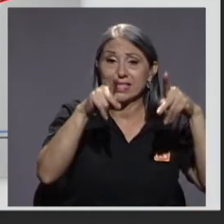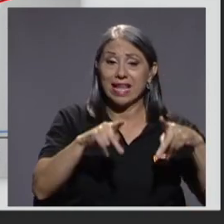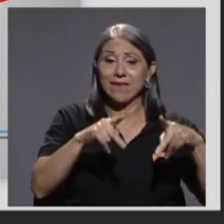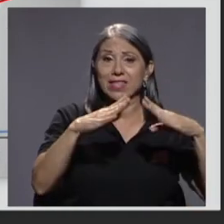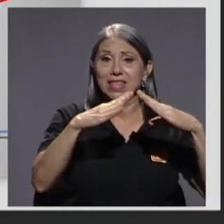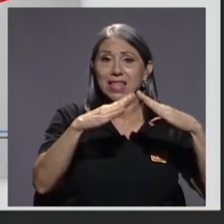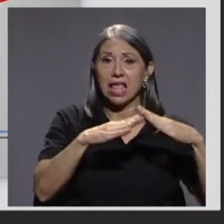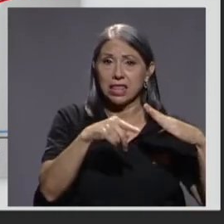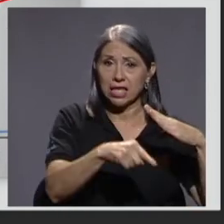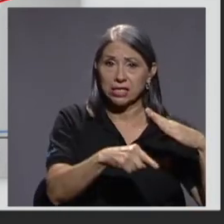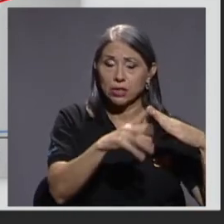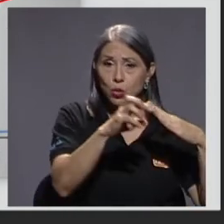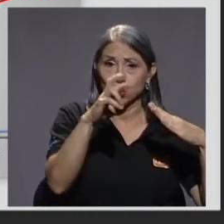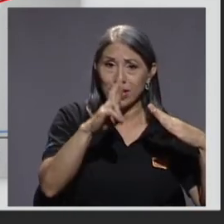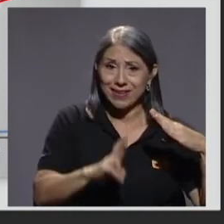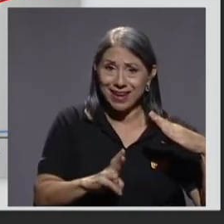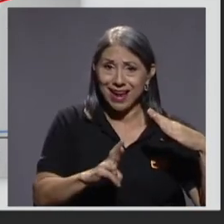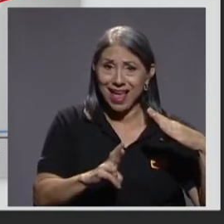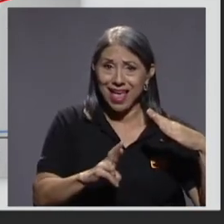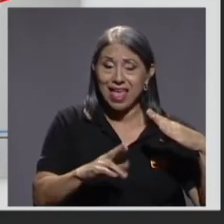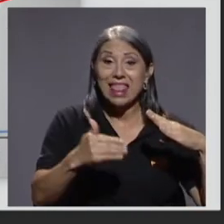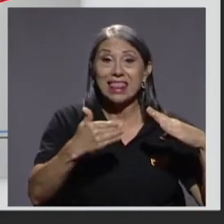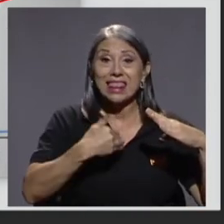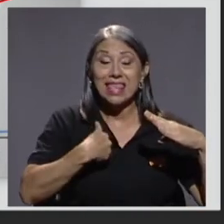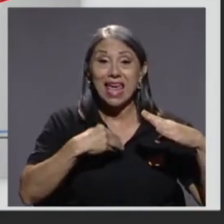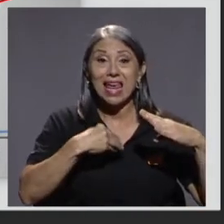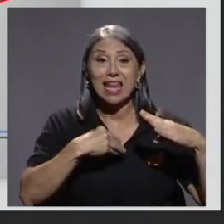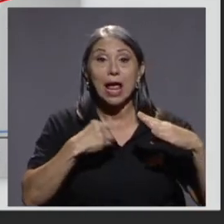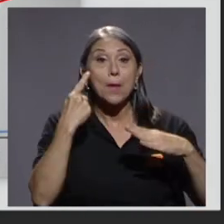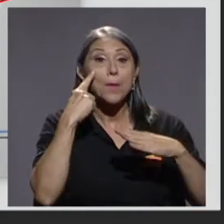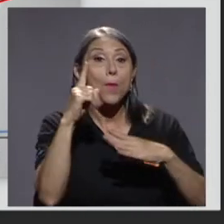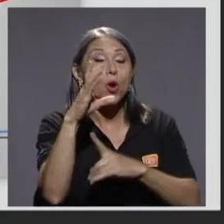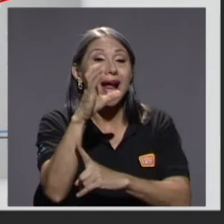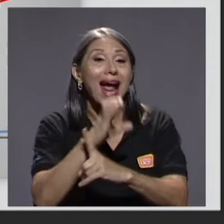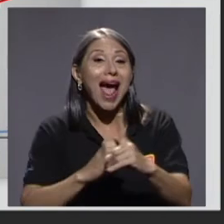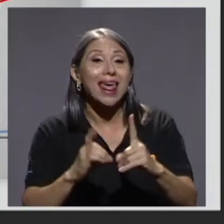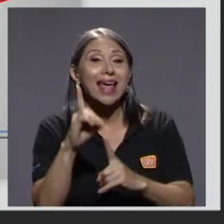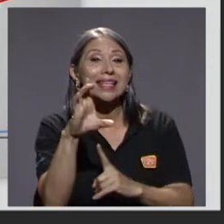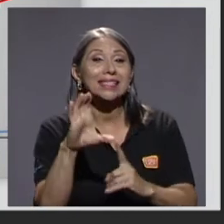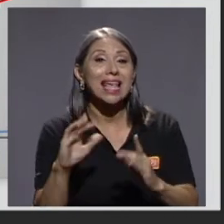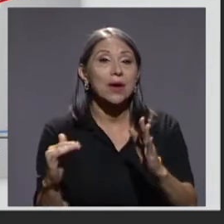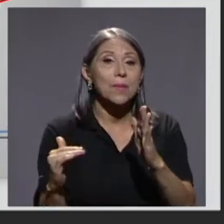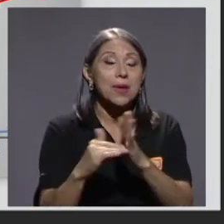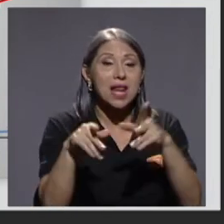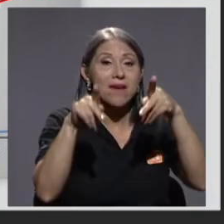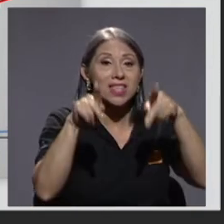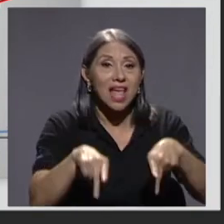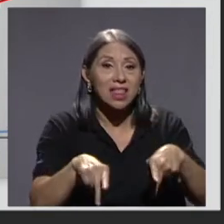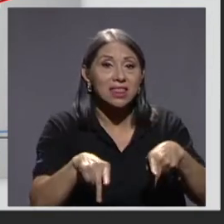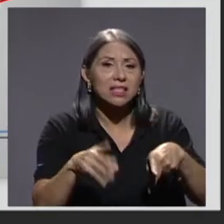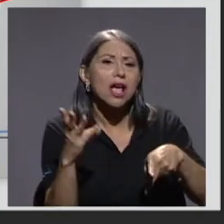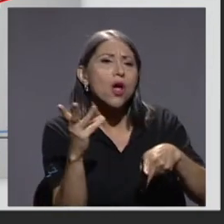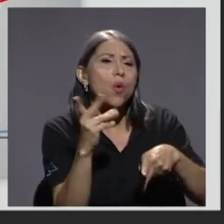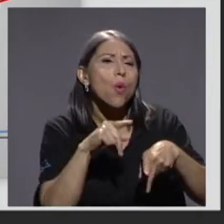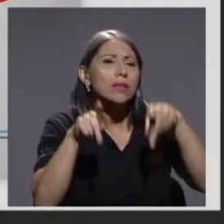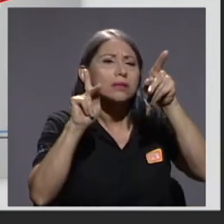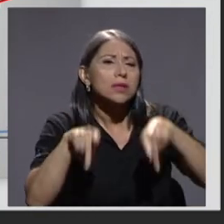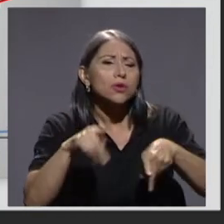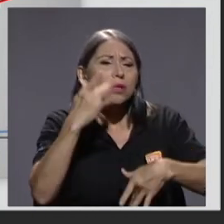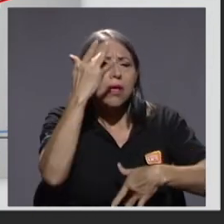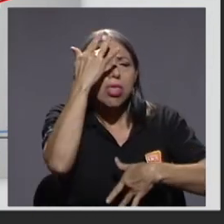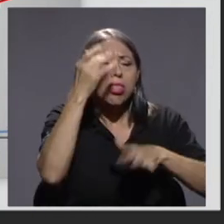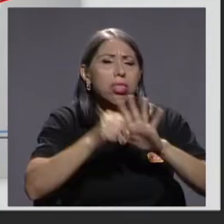tiene una tasa de incidencia por 100 mil habitantes, es decir, de cada 100 mil habitantes, ¿cuántos se nos han contagiado?